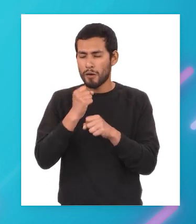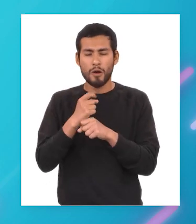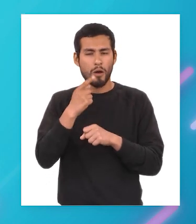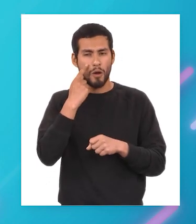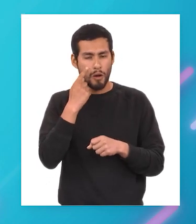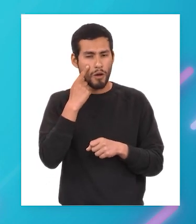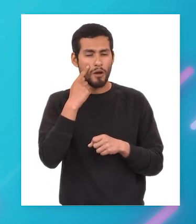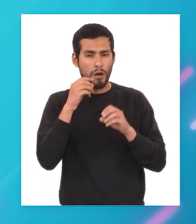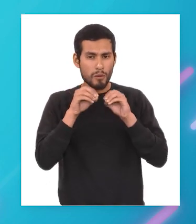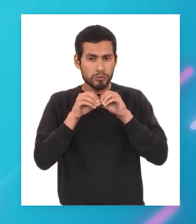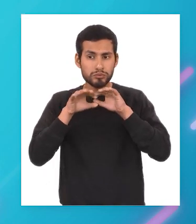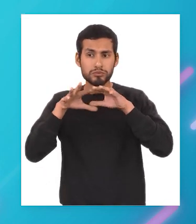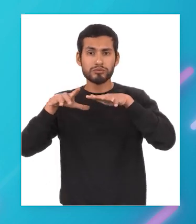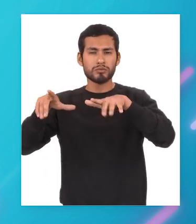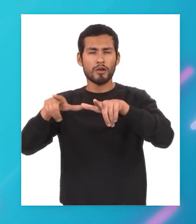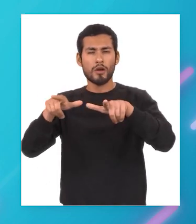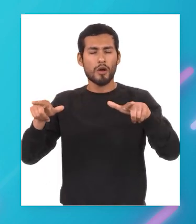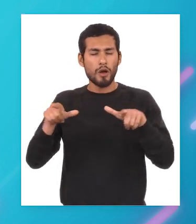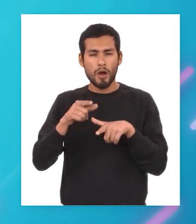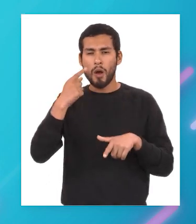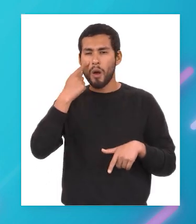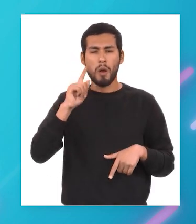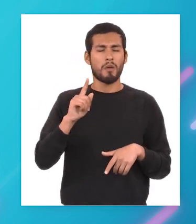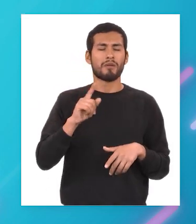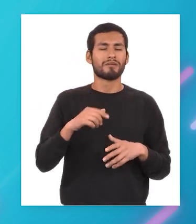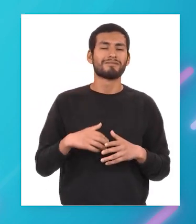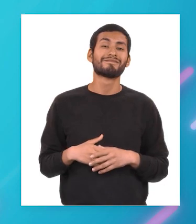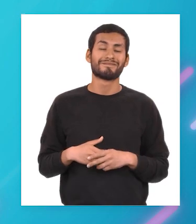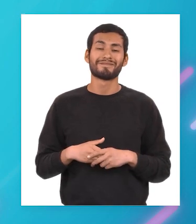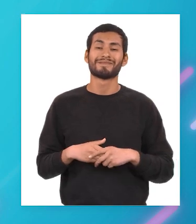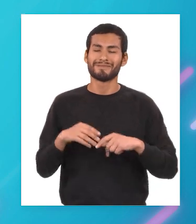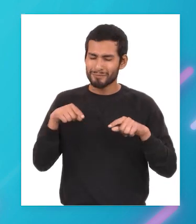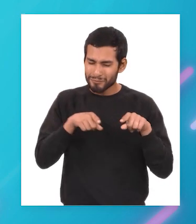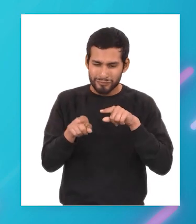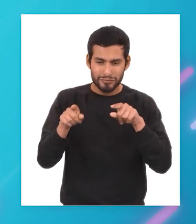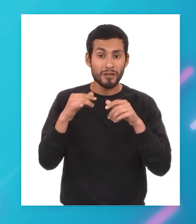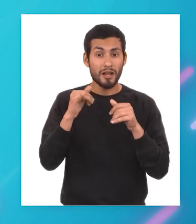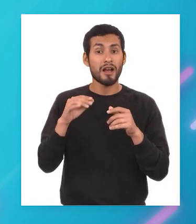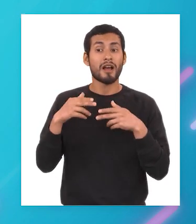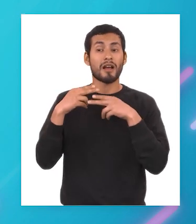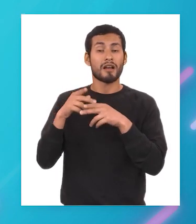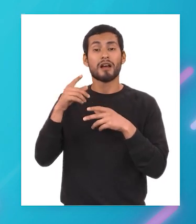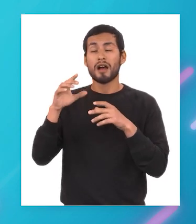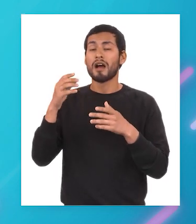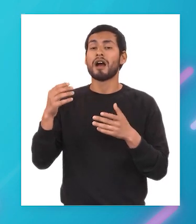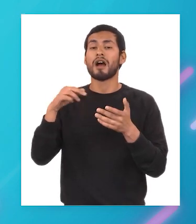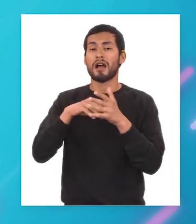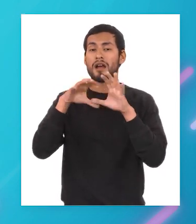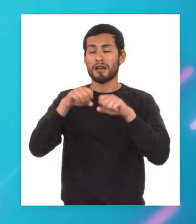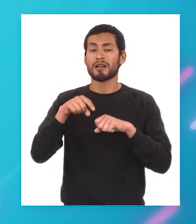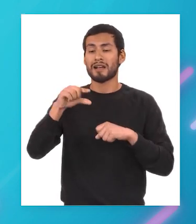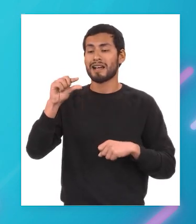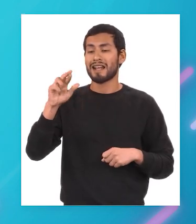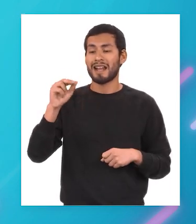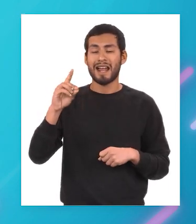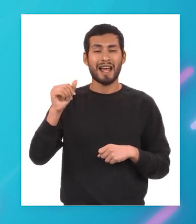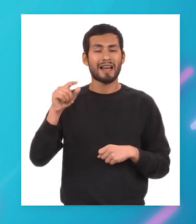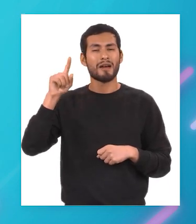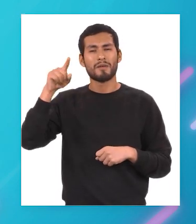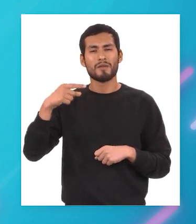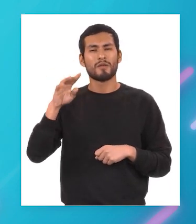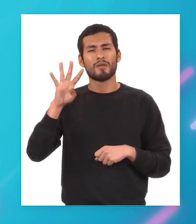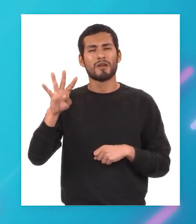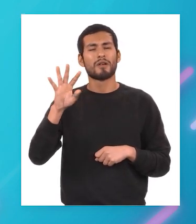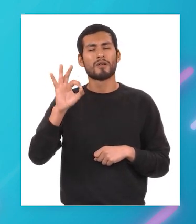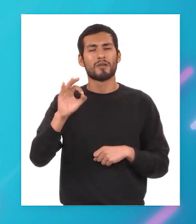conocimiento para expandirse en tierras desconocidas también se le atribuye el descubrimiento a la reconquista del reino de granada en